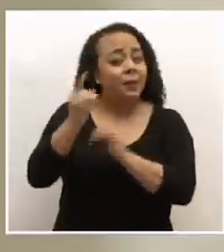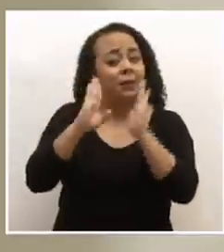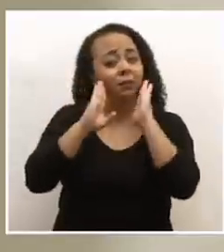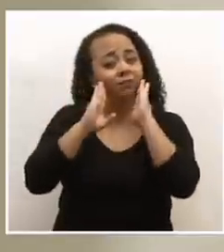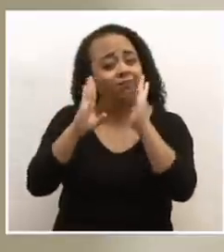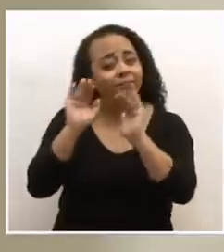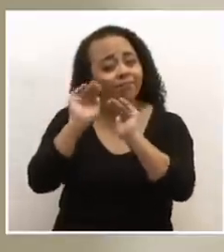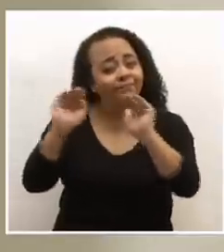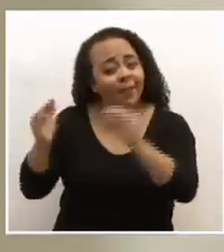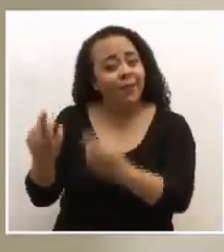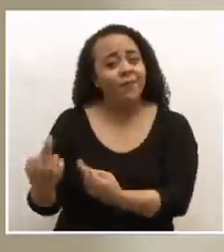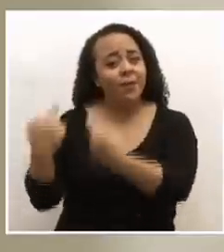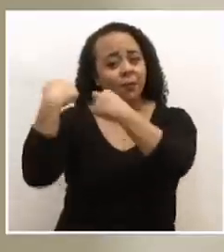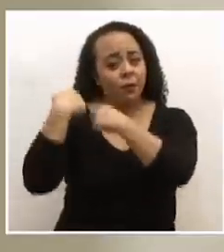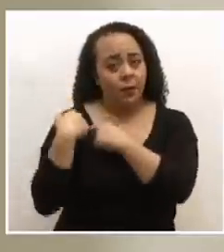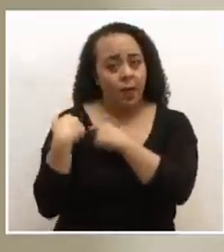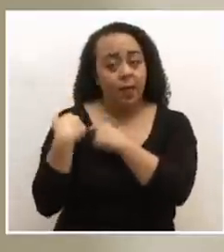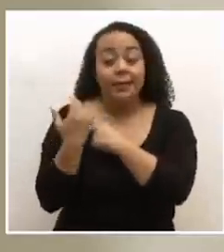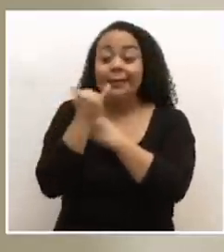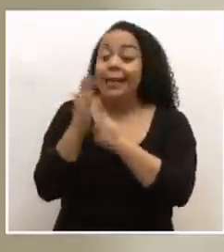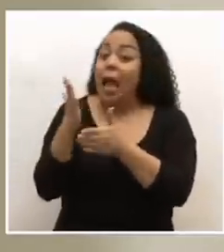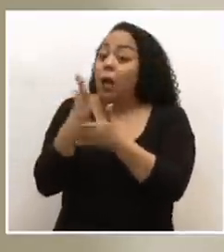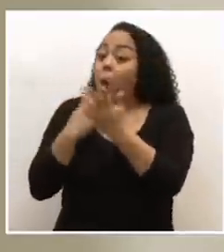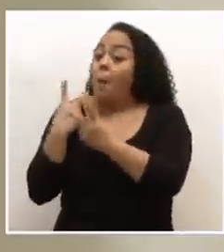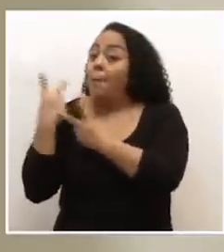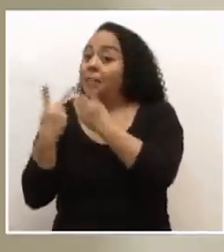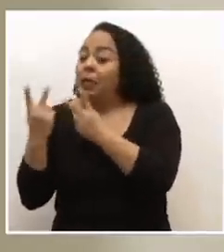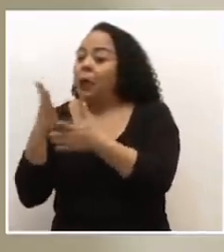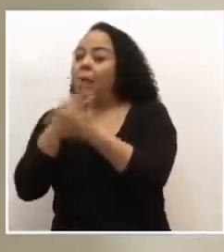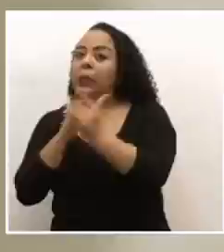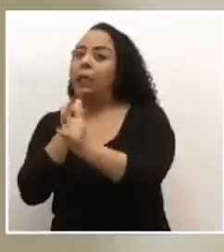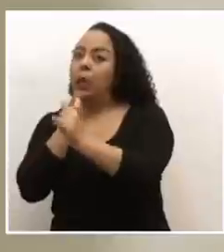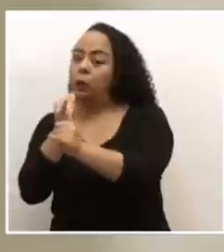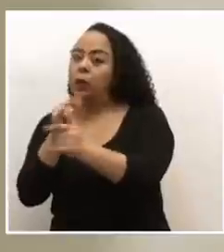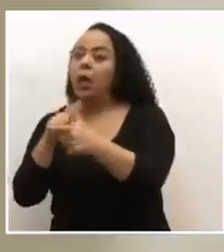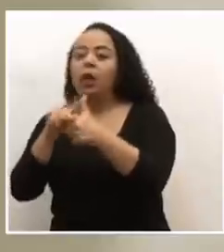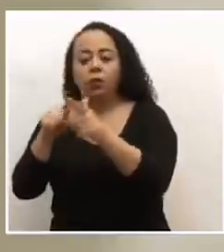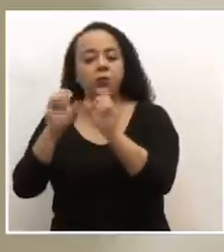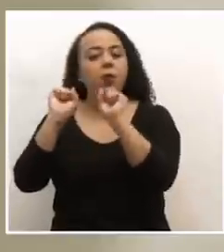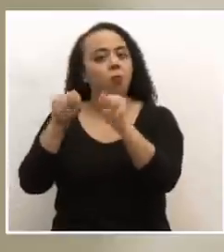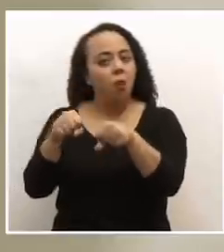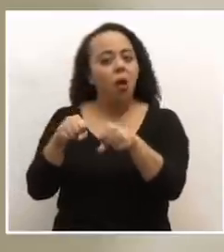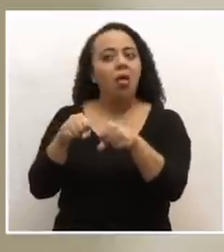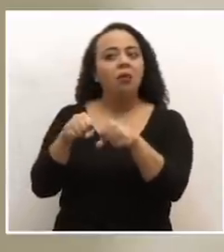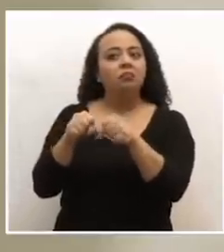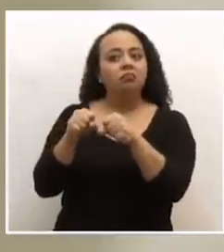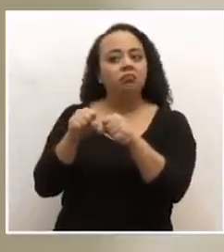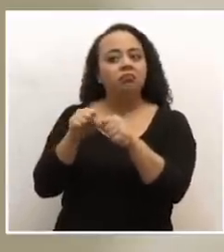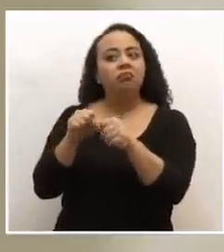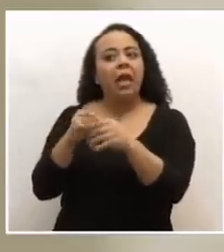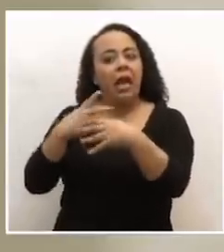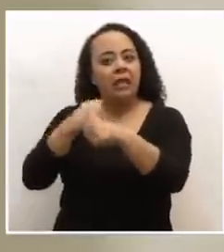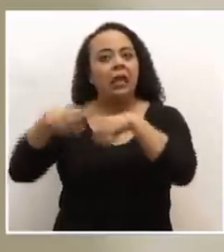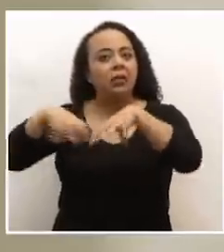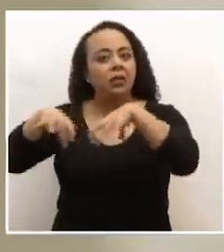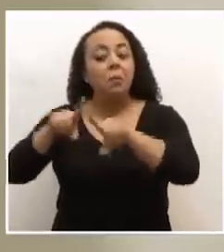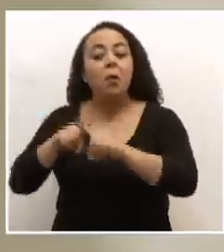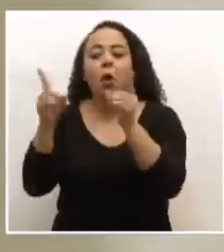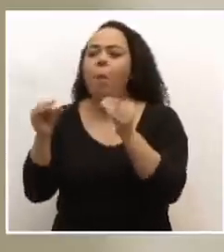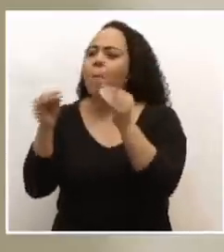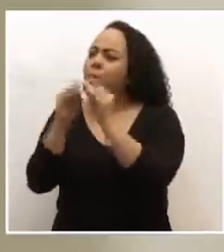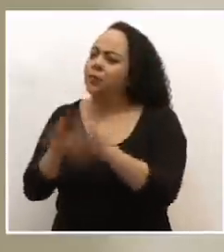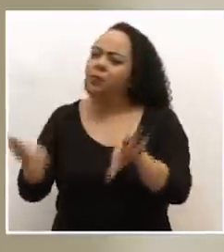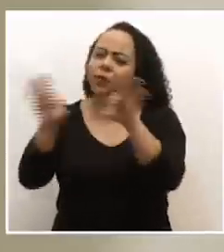responsabilidad, como les digo, si hay algún vecino o alguien que denuncia, pues se pueden eventualmente tomar acciones, pero lo más importante aquí es